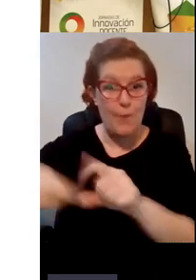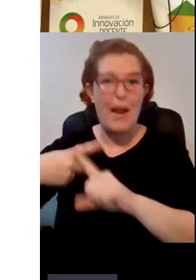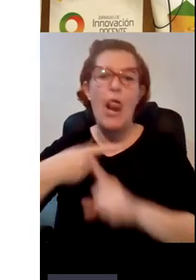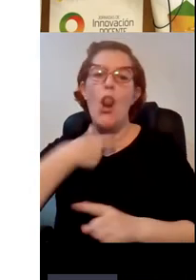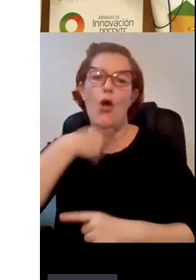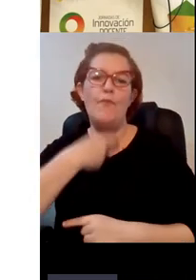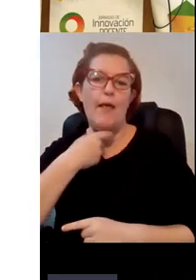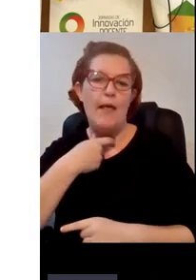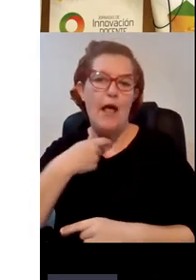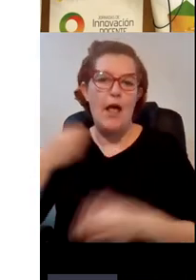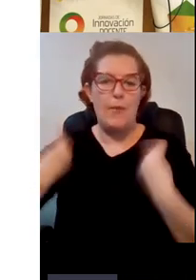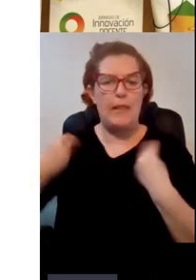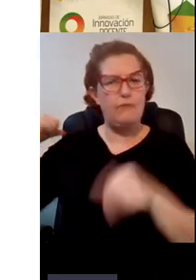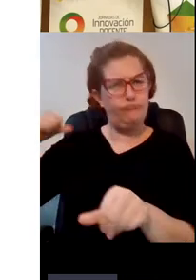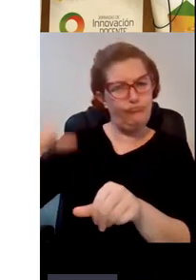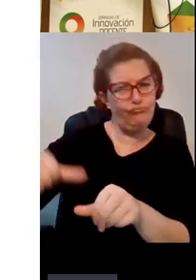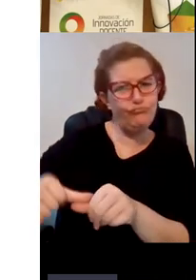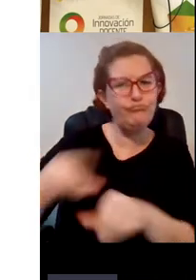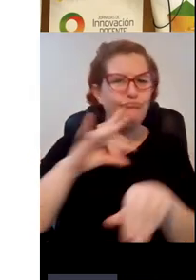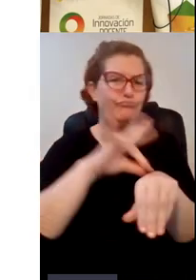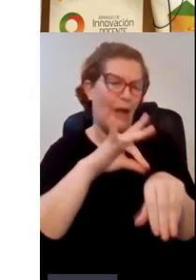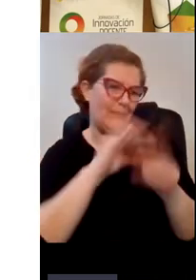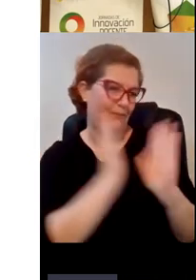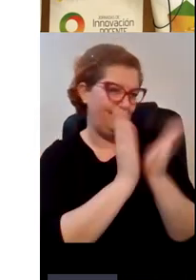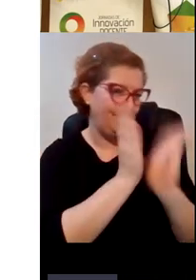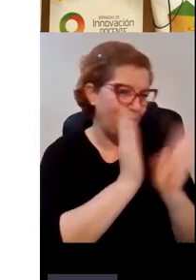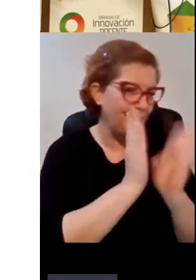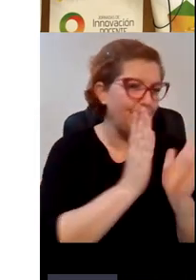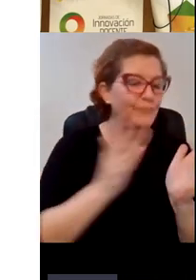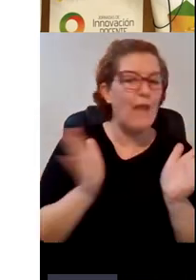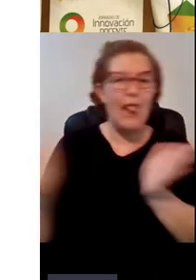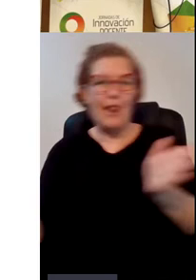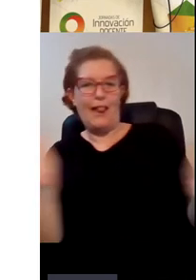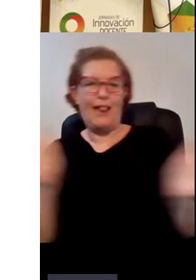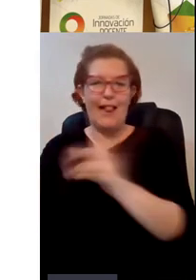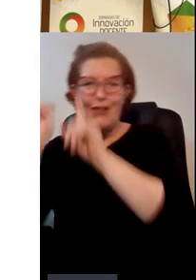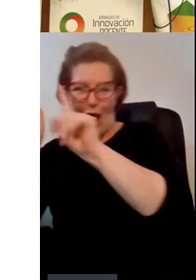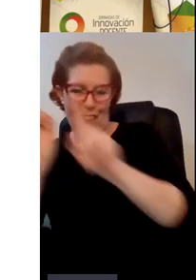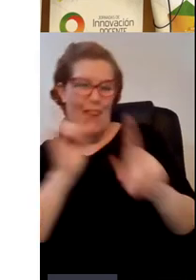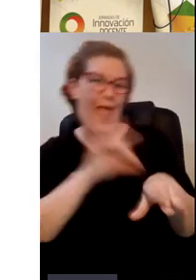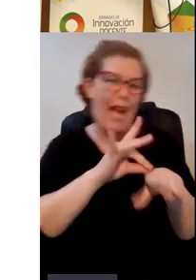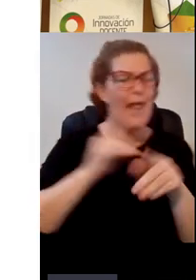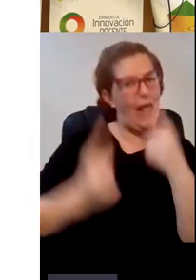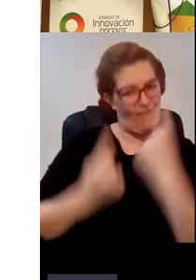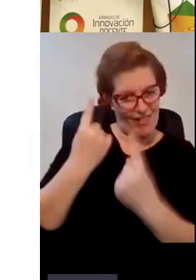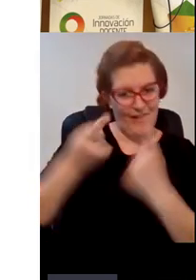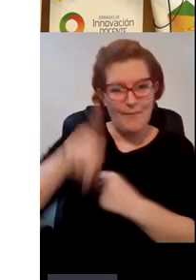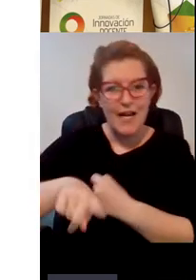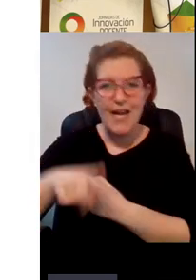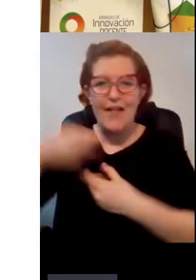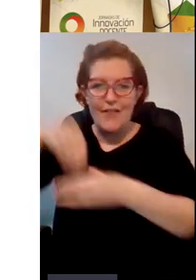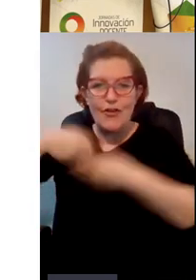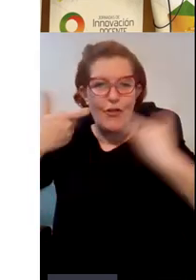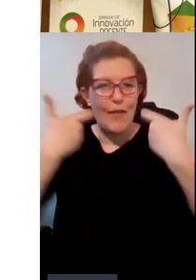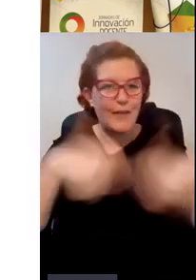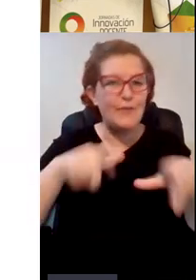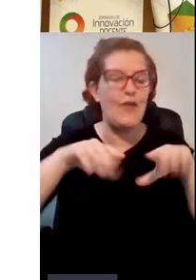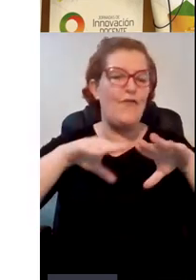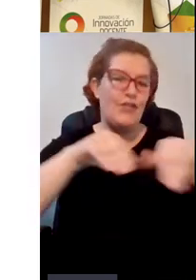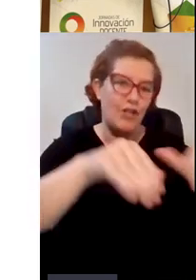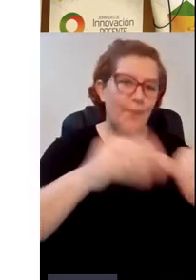desarrollado en el ámbito clínico, compaginando en ocasiones la clínica con la docencia. Pertenece al departamento de fisioterapia, terapia ocupacional,